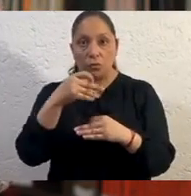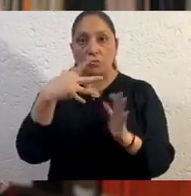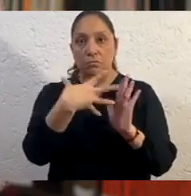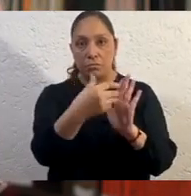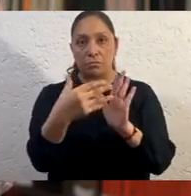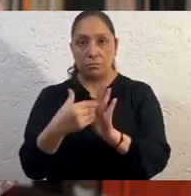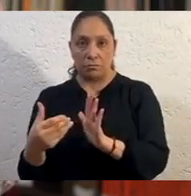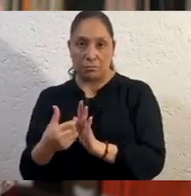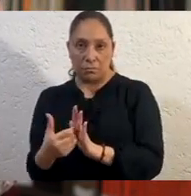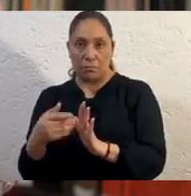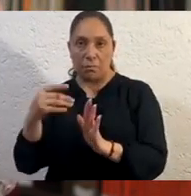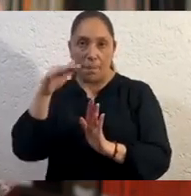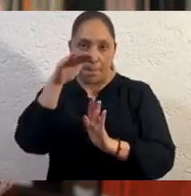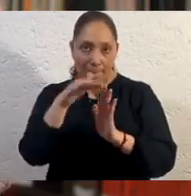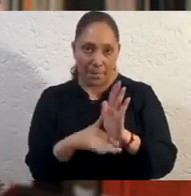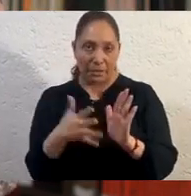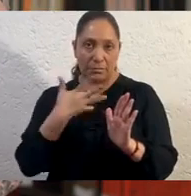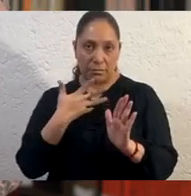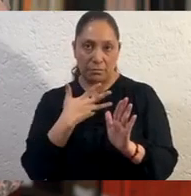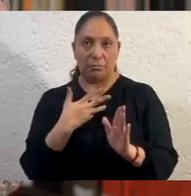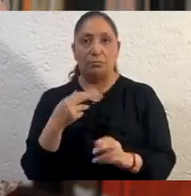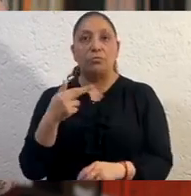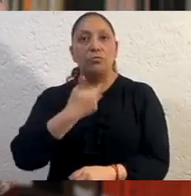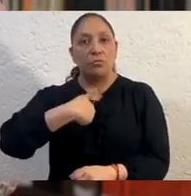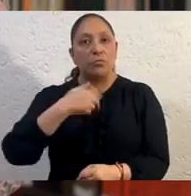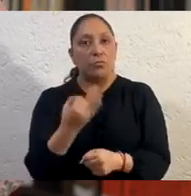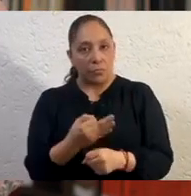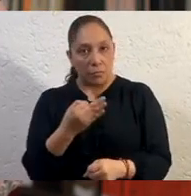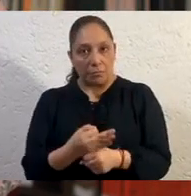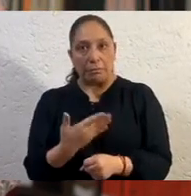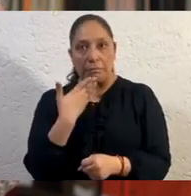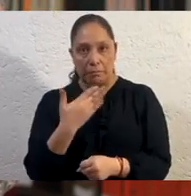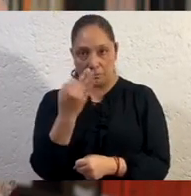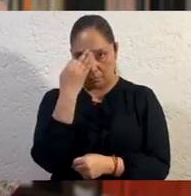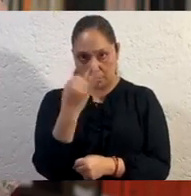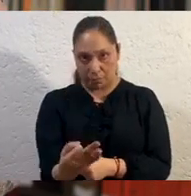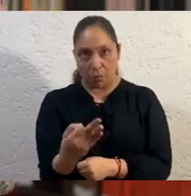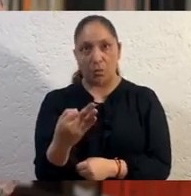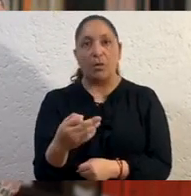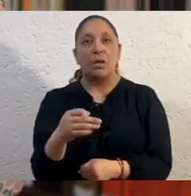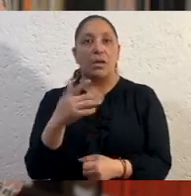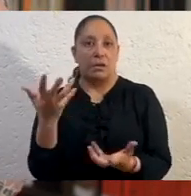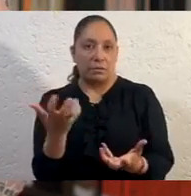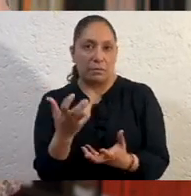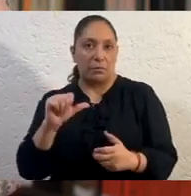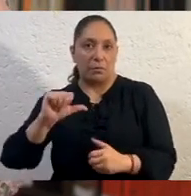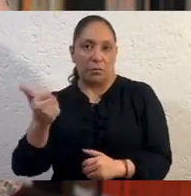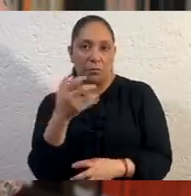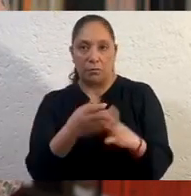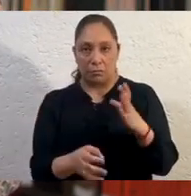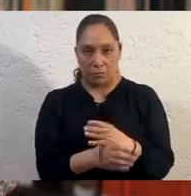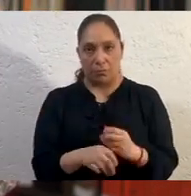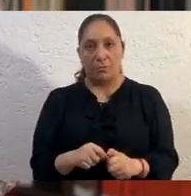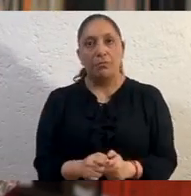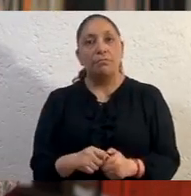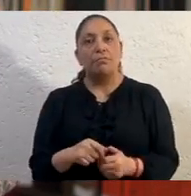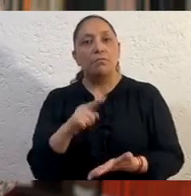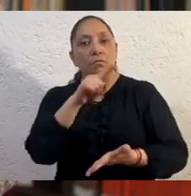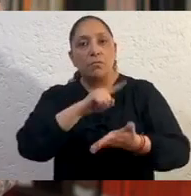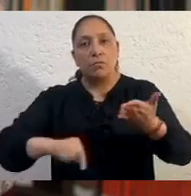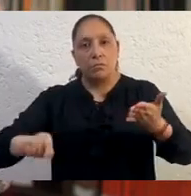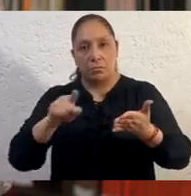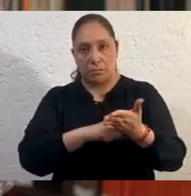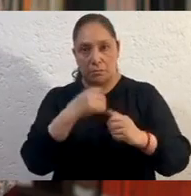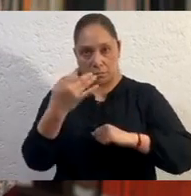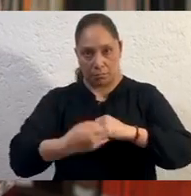Estamos a tiempo y hoy es tiempo de tomar otras medidas. Quedan suspendidas temporalmente a